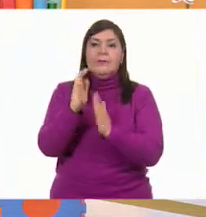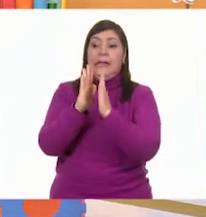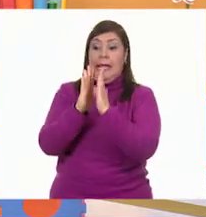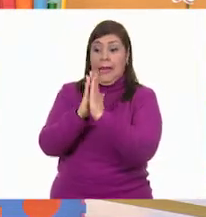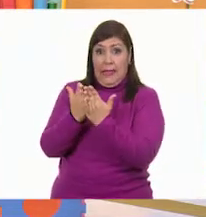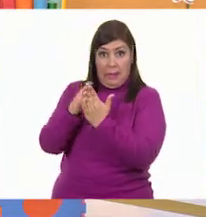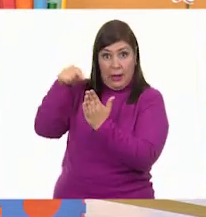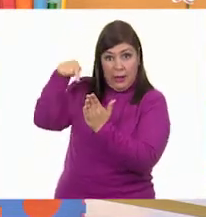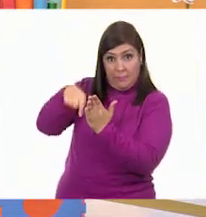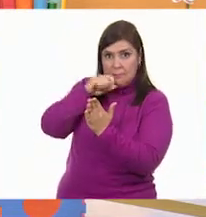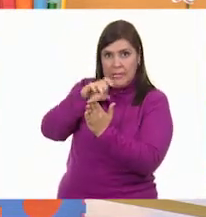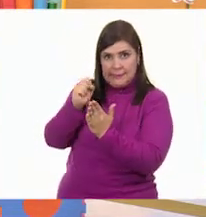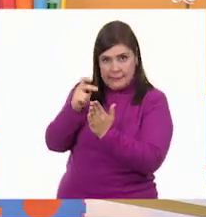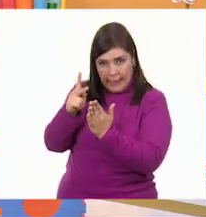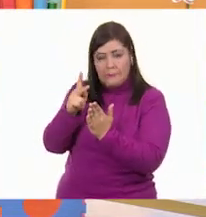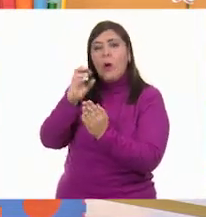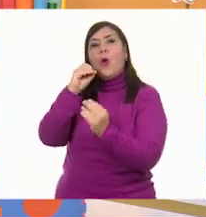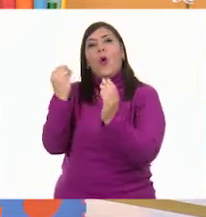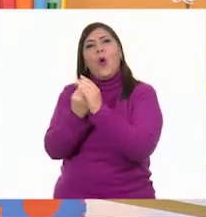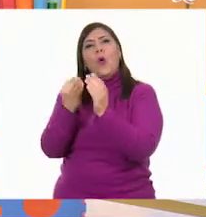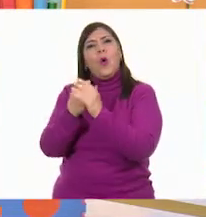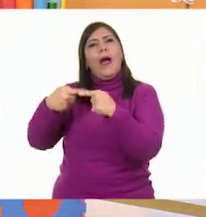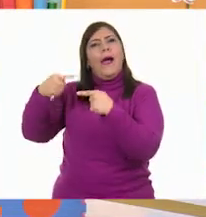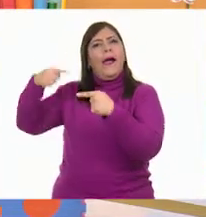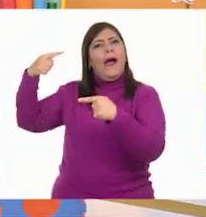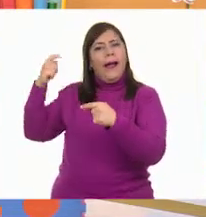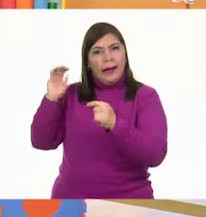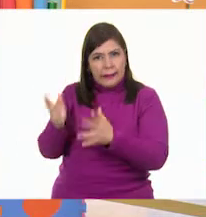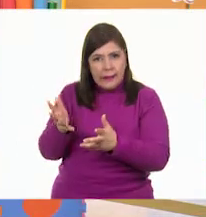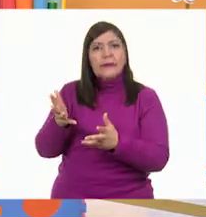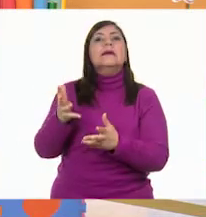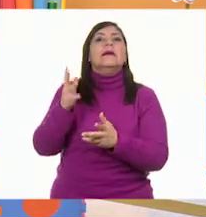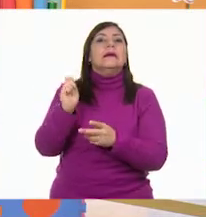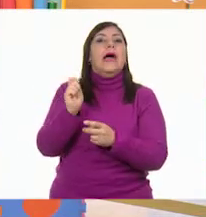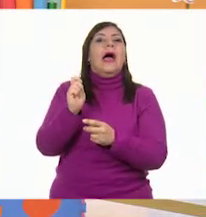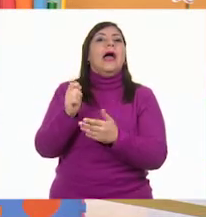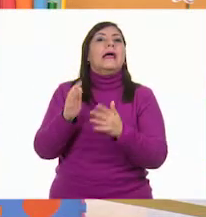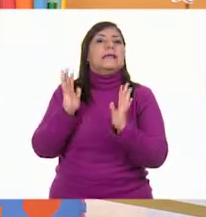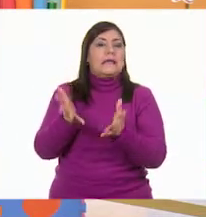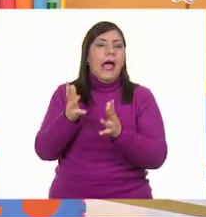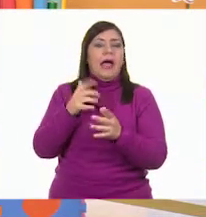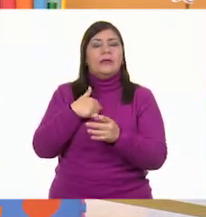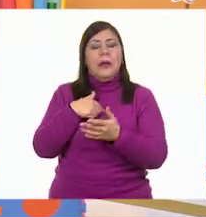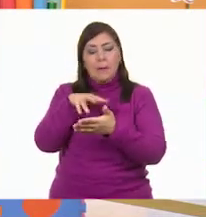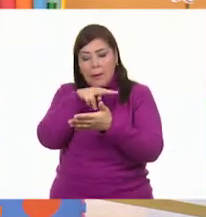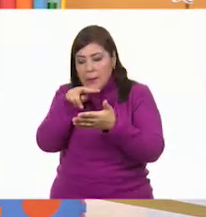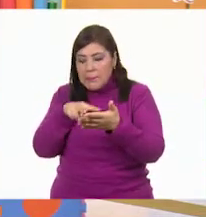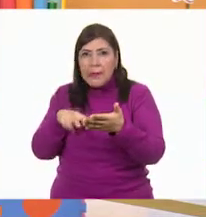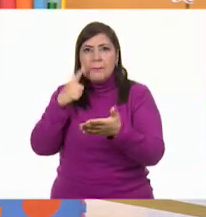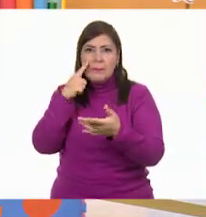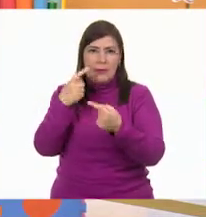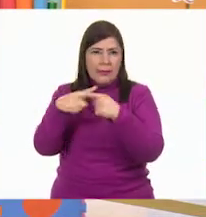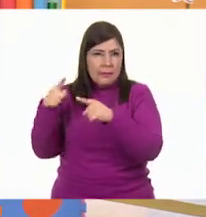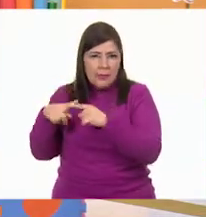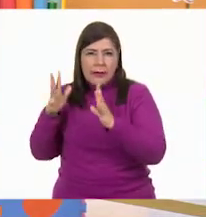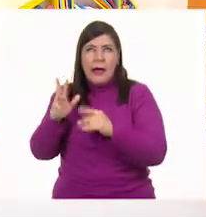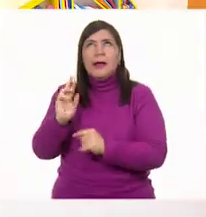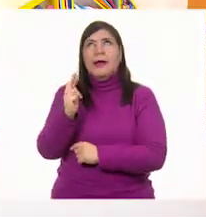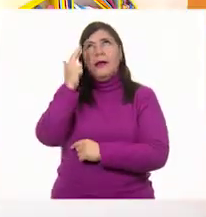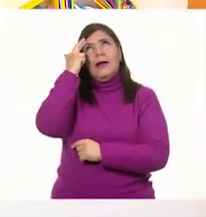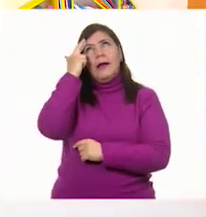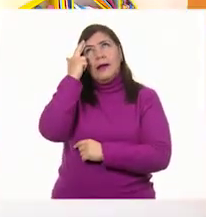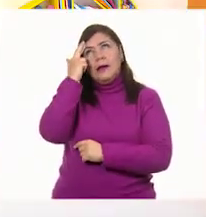en las clases que hemos tenido, recuérdenlo, niñas y niños, hemos hecho lecturas como de cuál se acuerdan. ¿Te